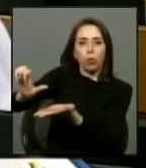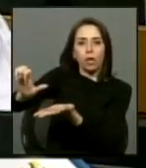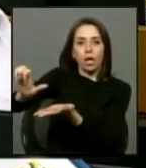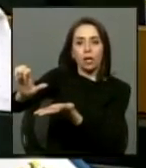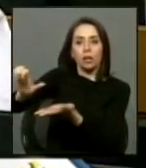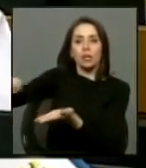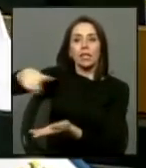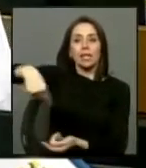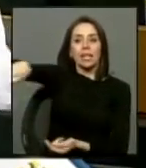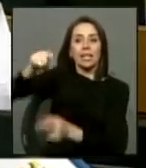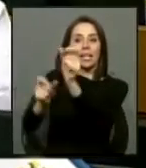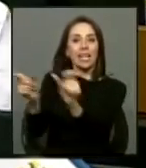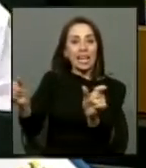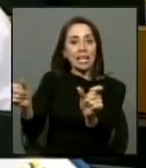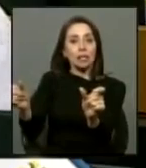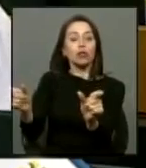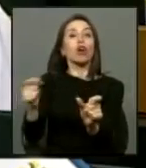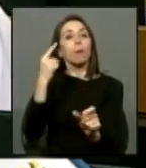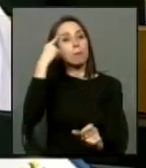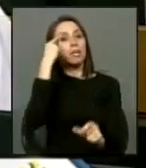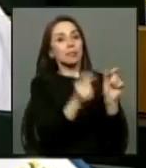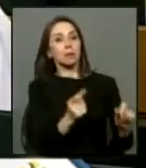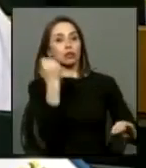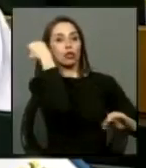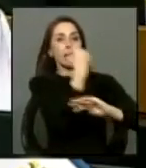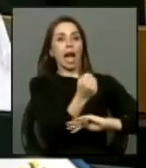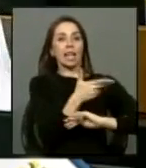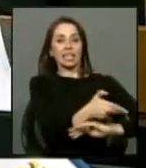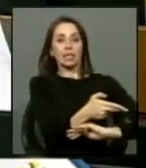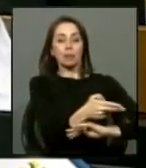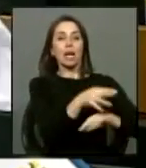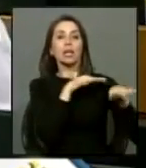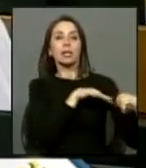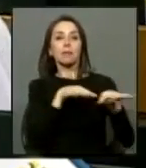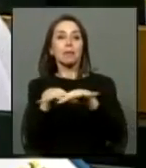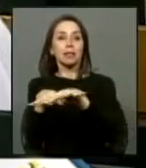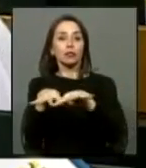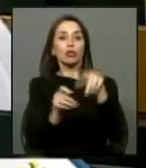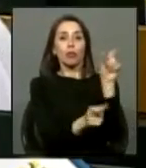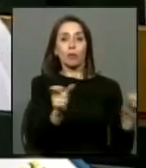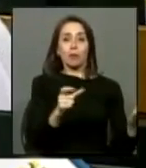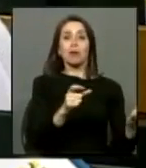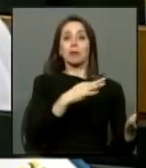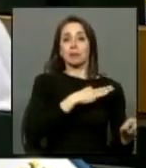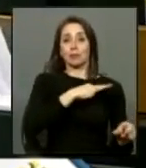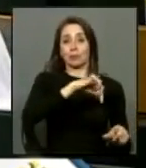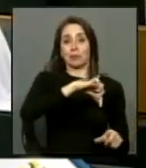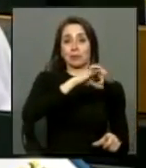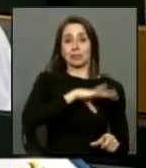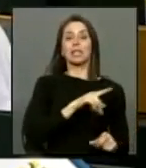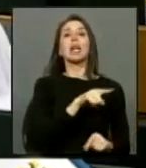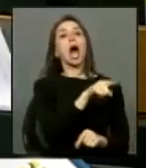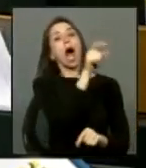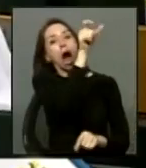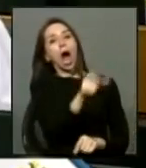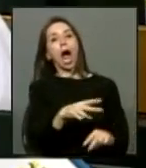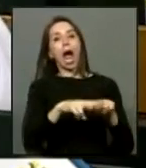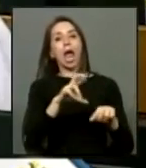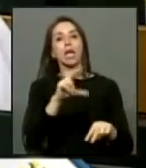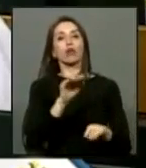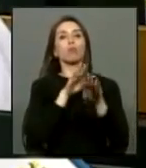porque son ellos los que consideran que los criminales los exterminadores de nuestro pueblo son héroes son